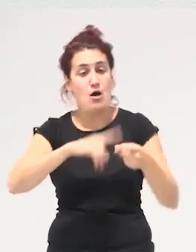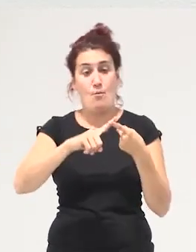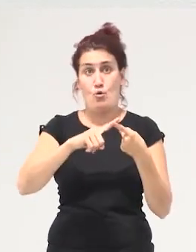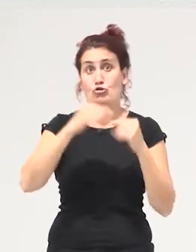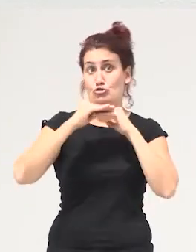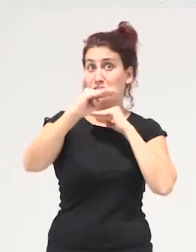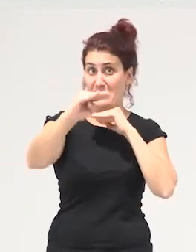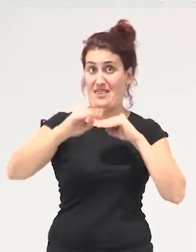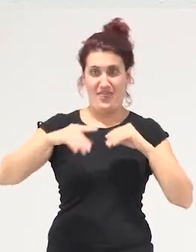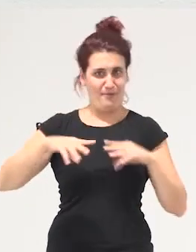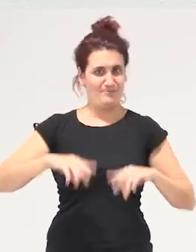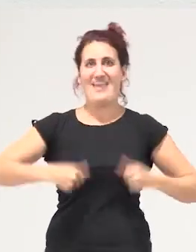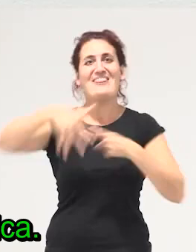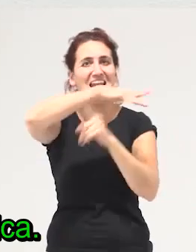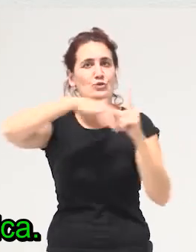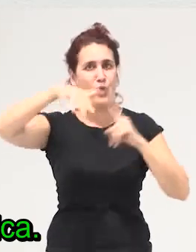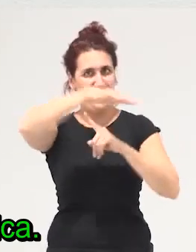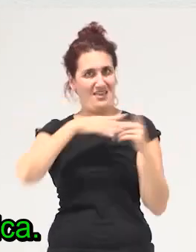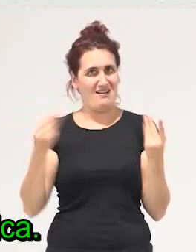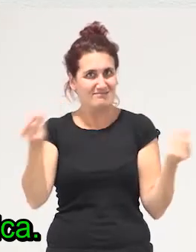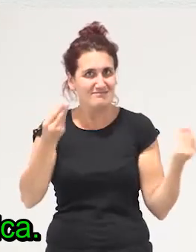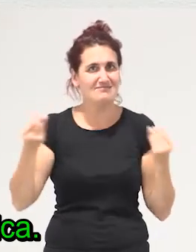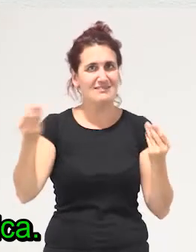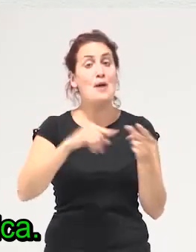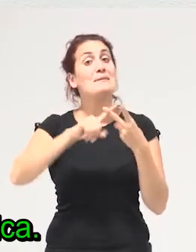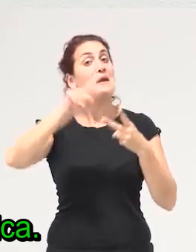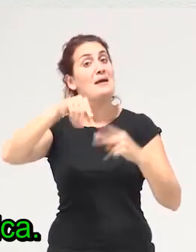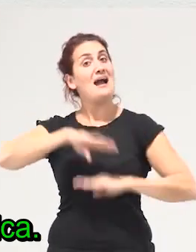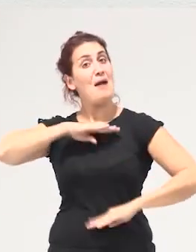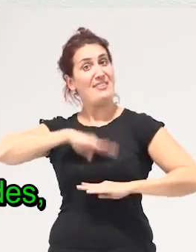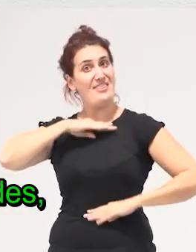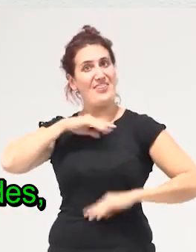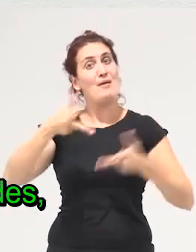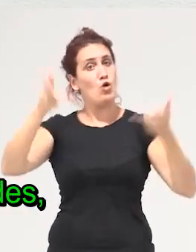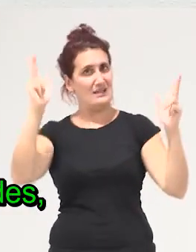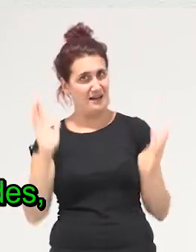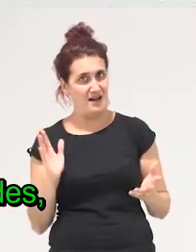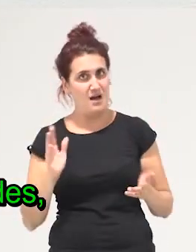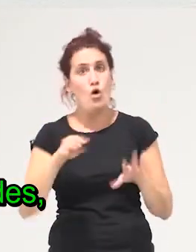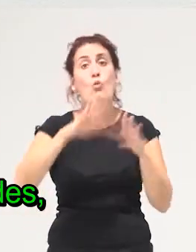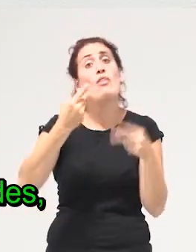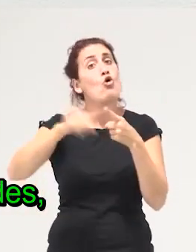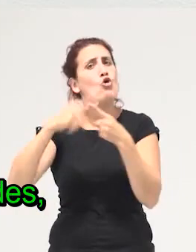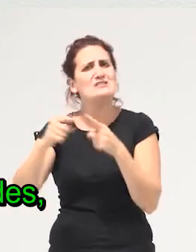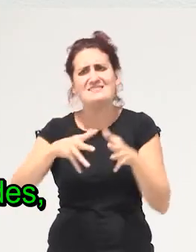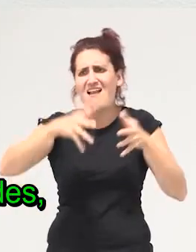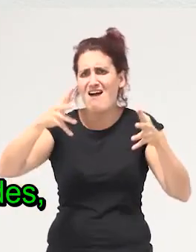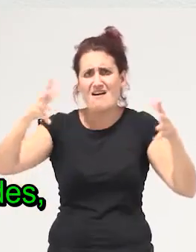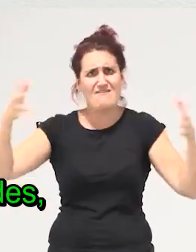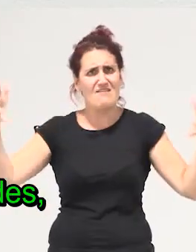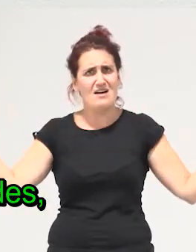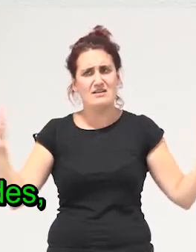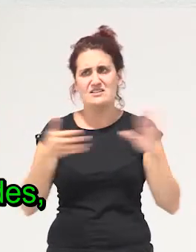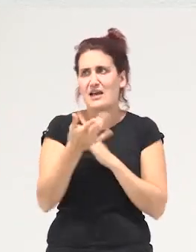ambiental claramente pero también por capacidad democrática es que cuando las cosas son tan grandes cómo vas a